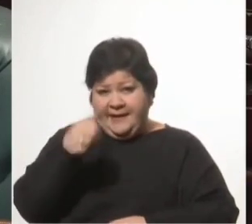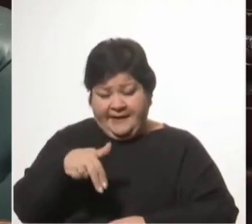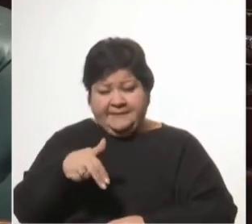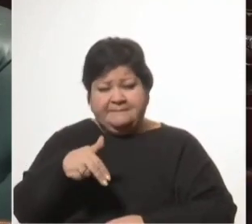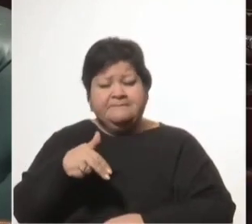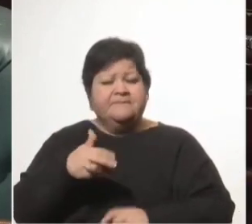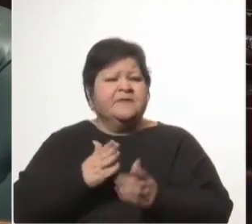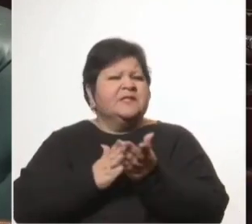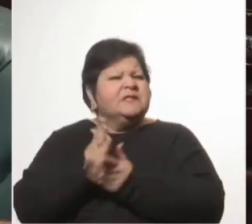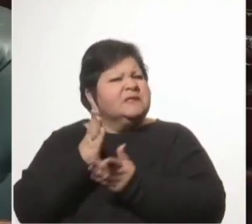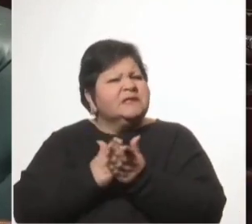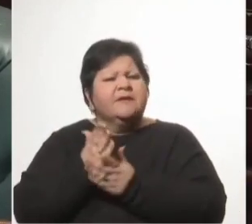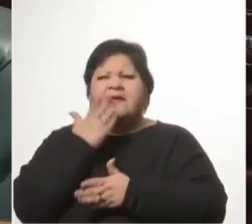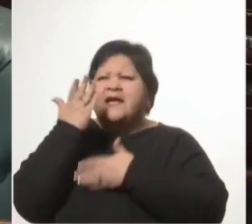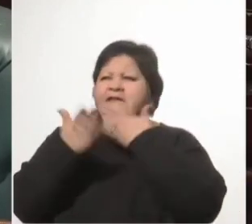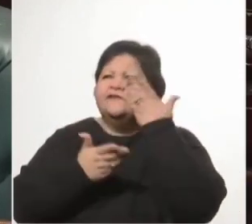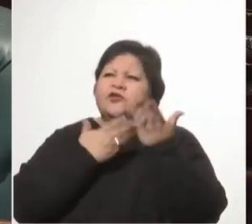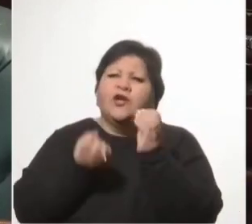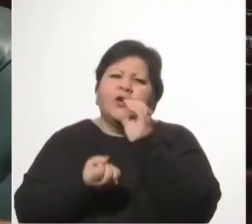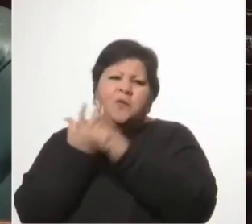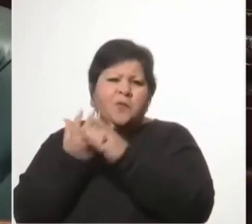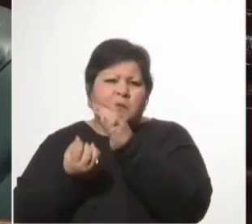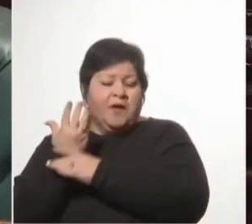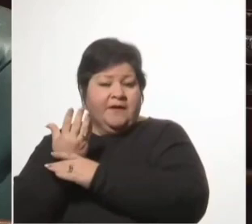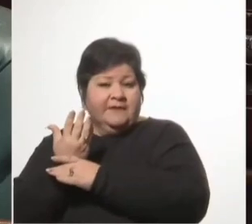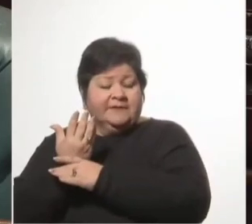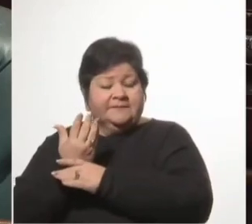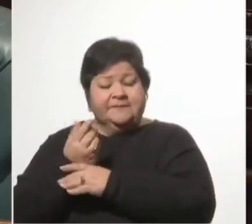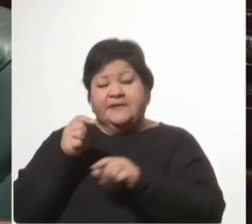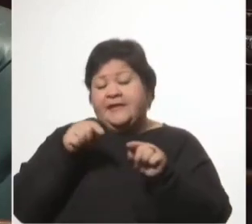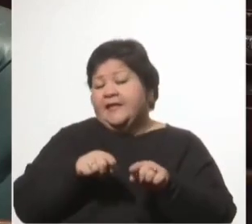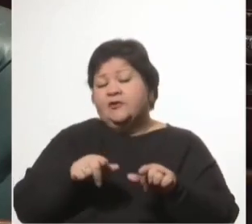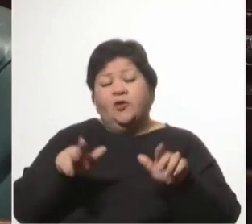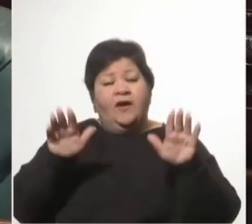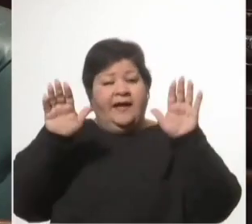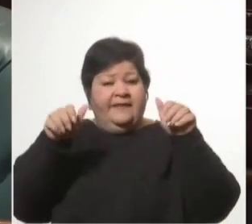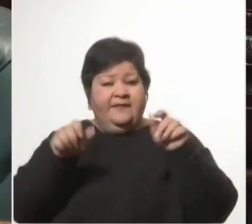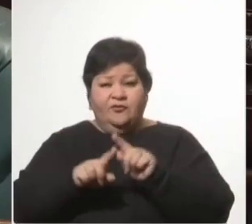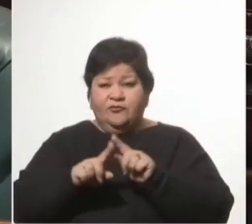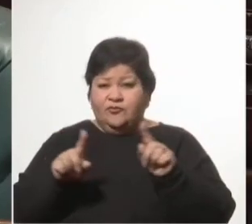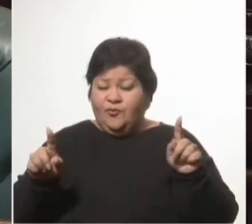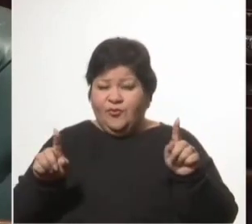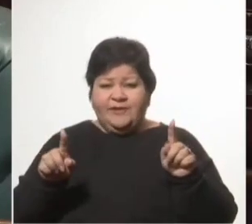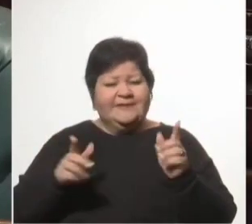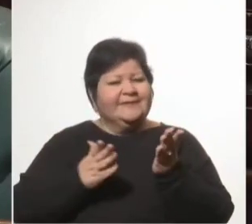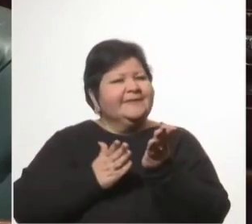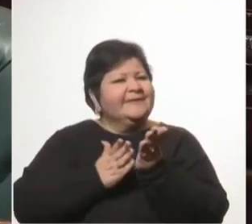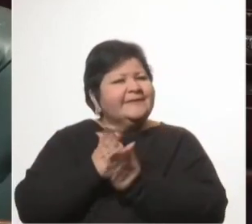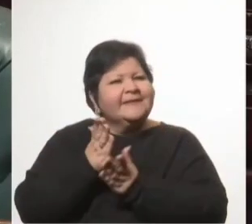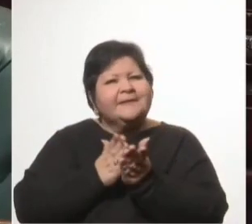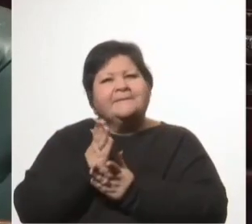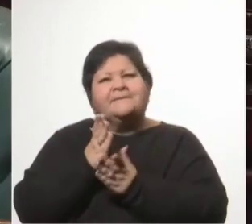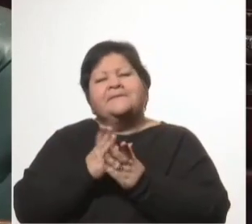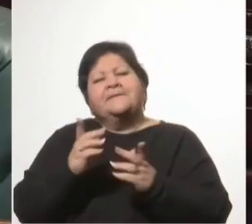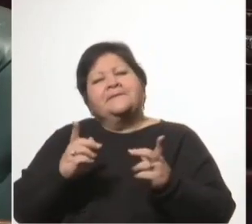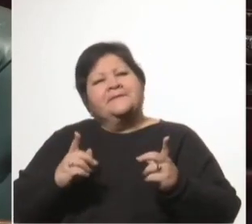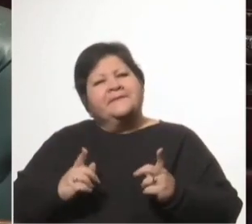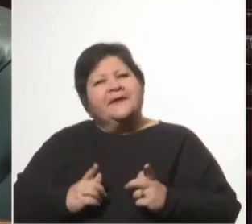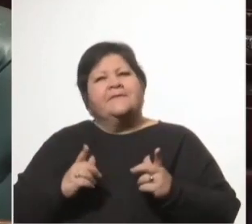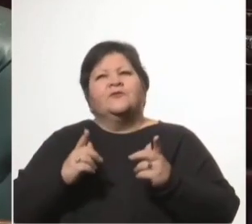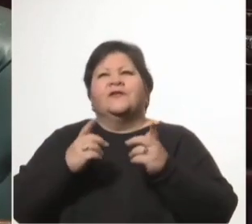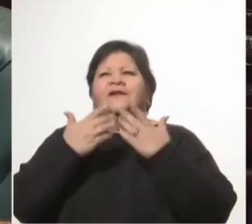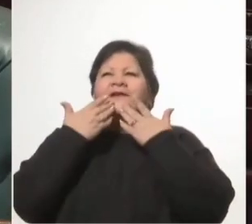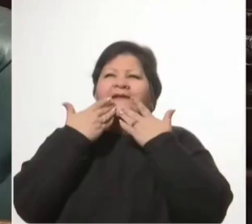de Momo. Julio Julián, esto no es un adiós, sino un hasta siempre. Gracias por tu cálido abrazo,